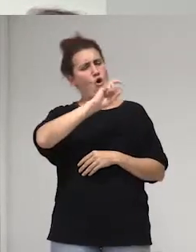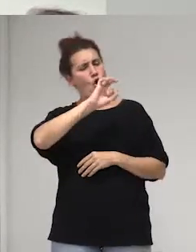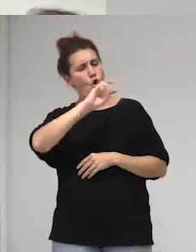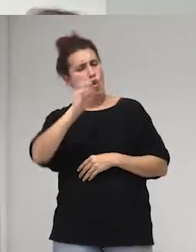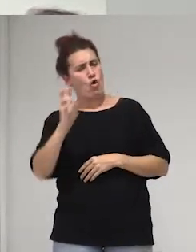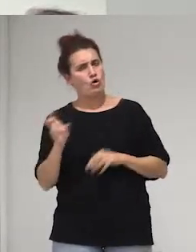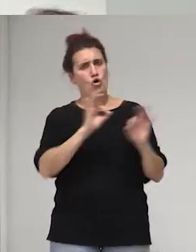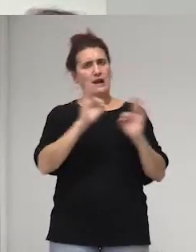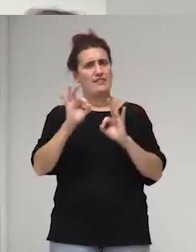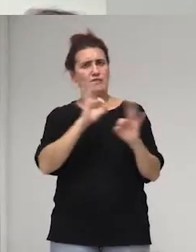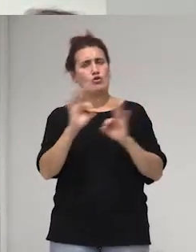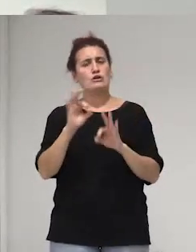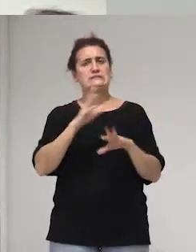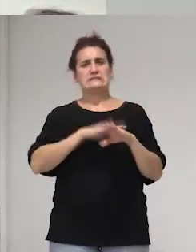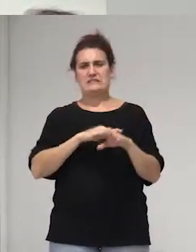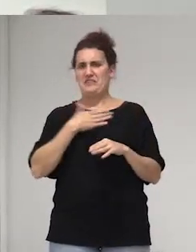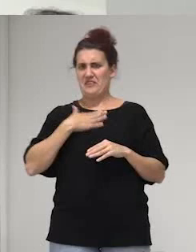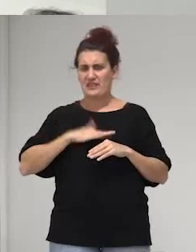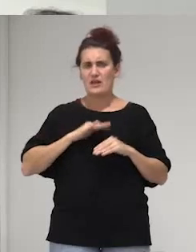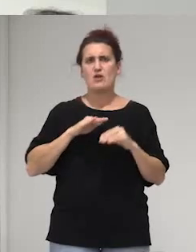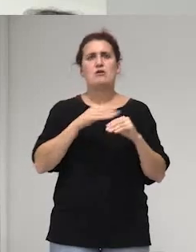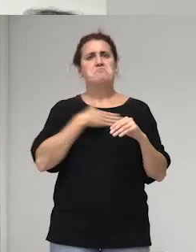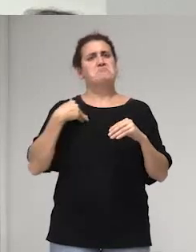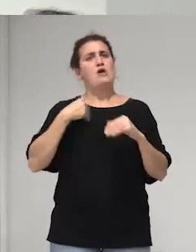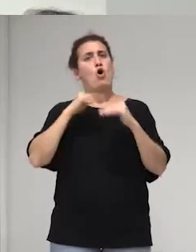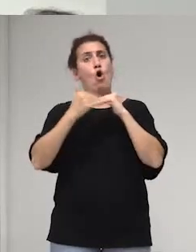decidieron entrar a la onda del feminismo